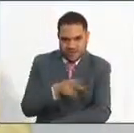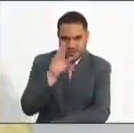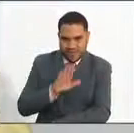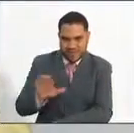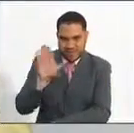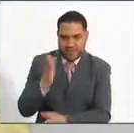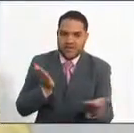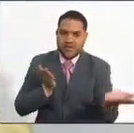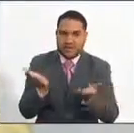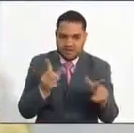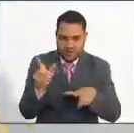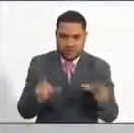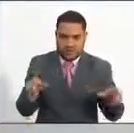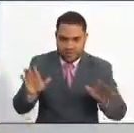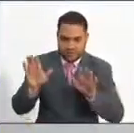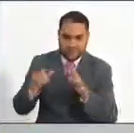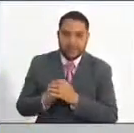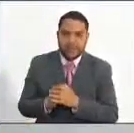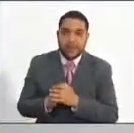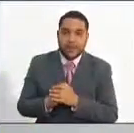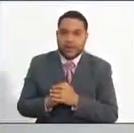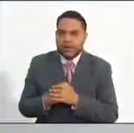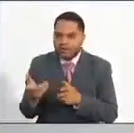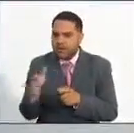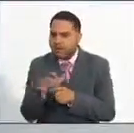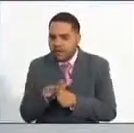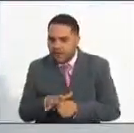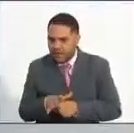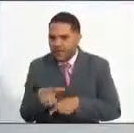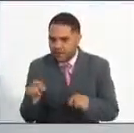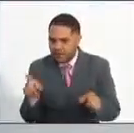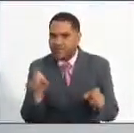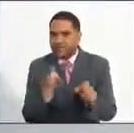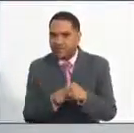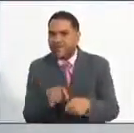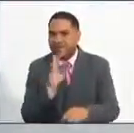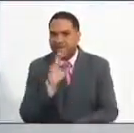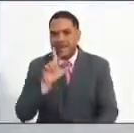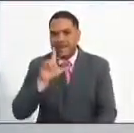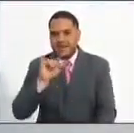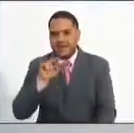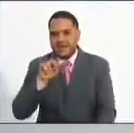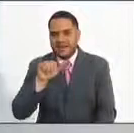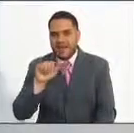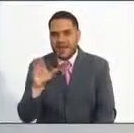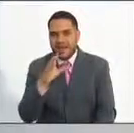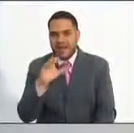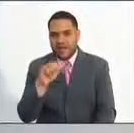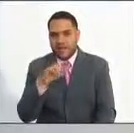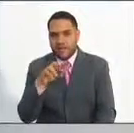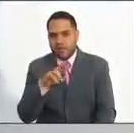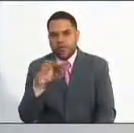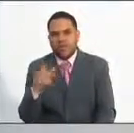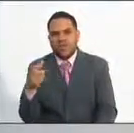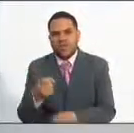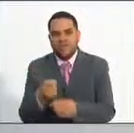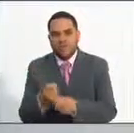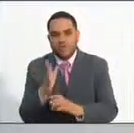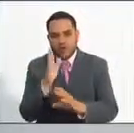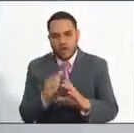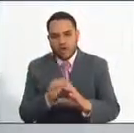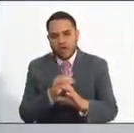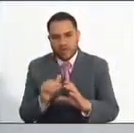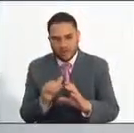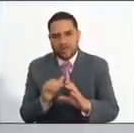Nacional del Servicio Civil. Vamos a conocer algunos casos. Lina Capurro está vinculada con la Contraloría de Cundinamarca y se